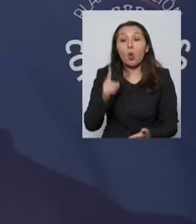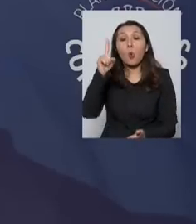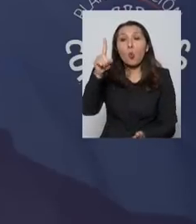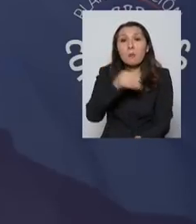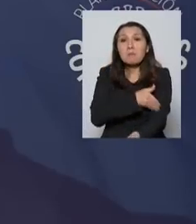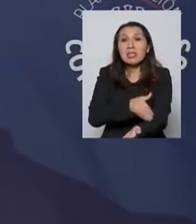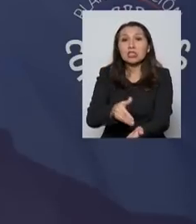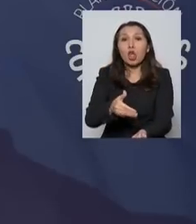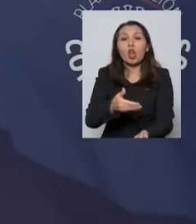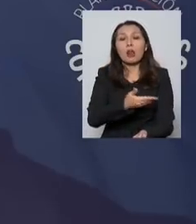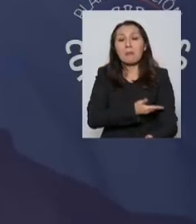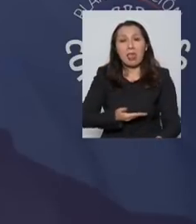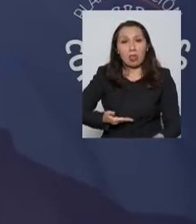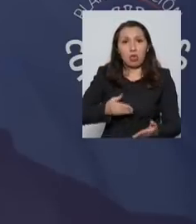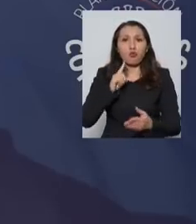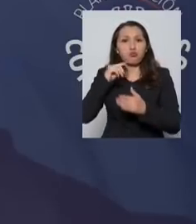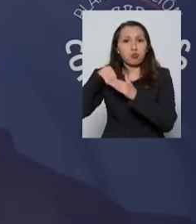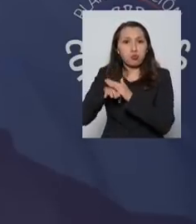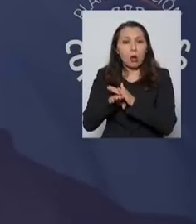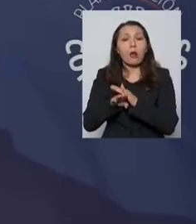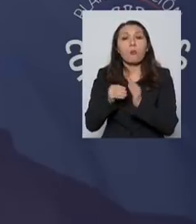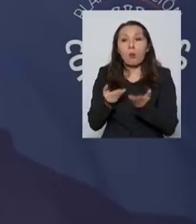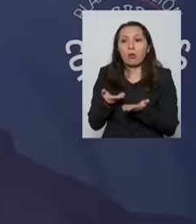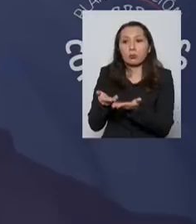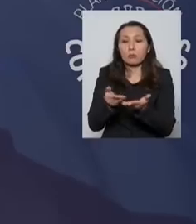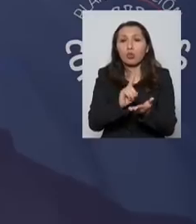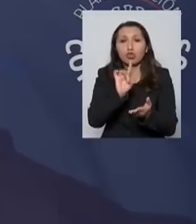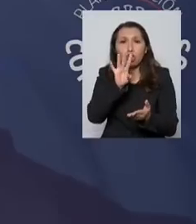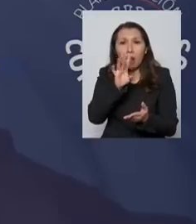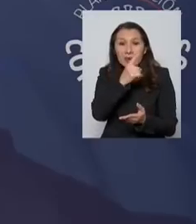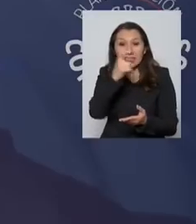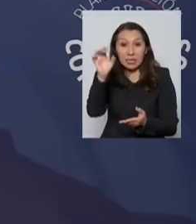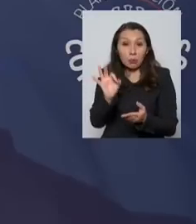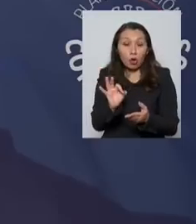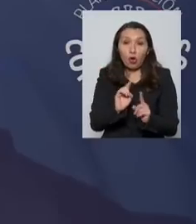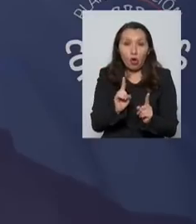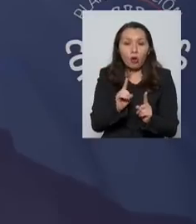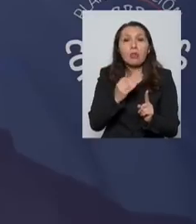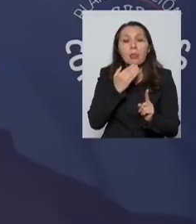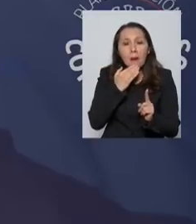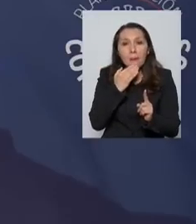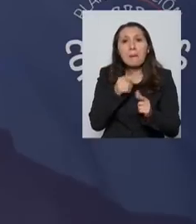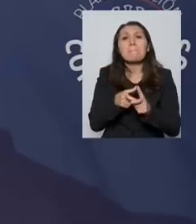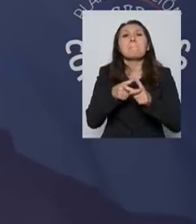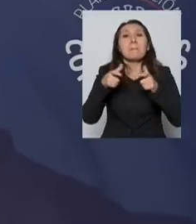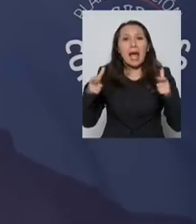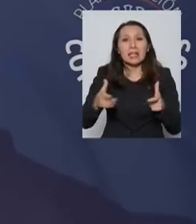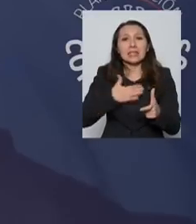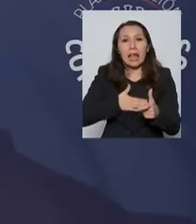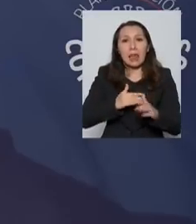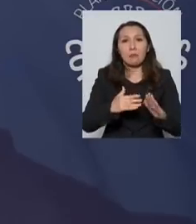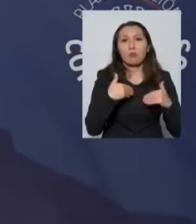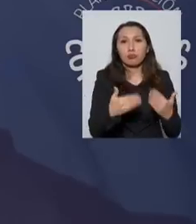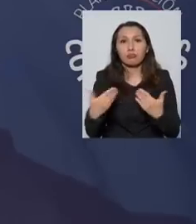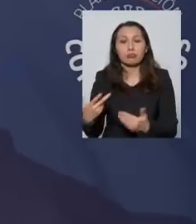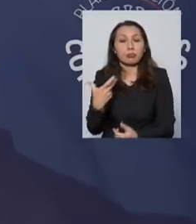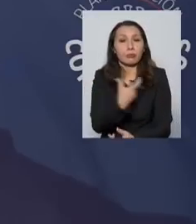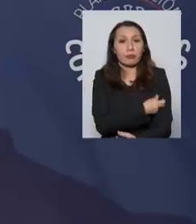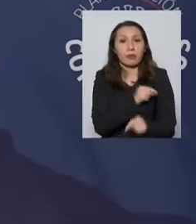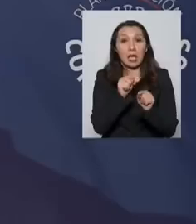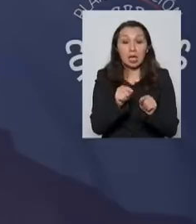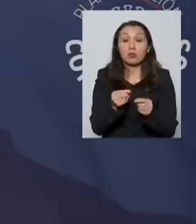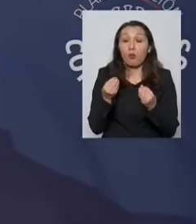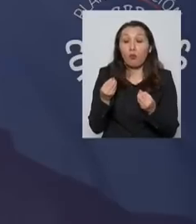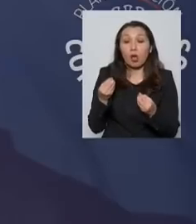medio de vacunas más. Alcanzar el objetivo no solo del 100%, sino que aún más, y en ese sentido